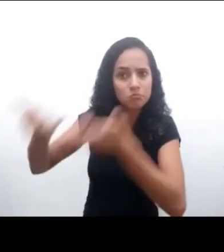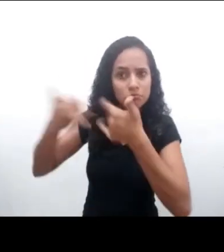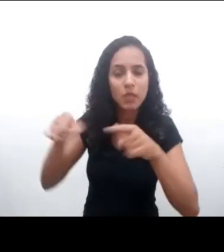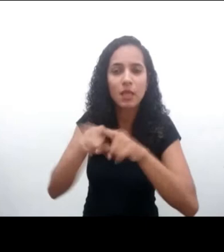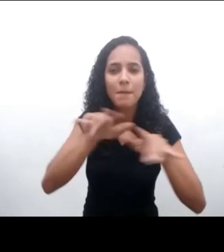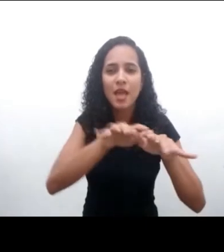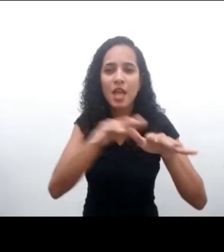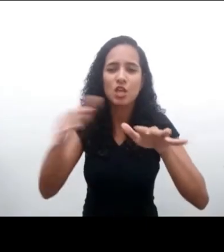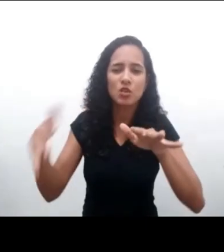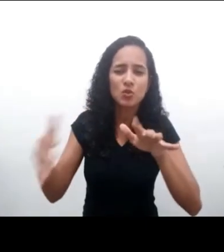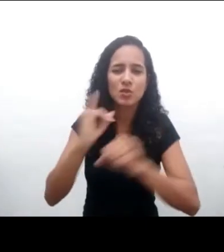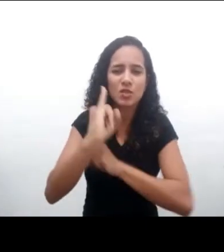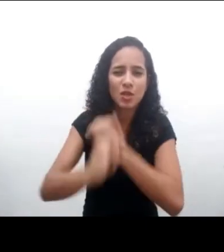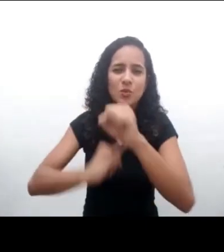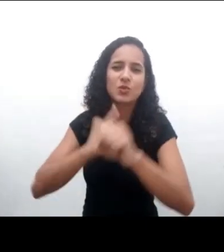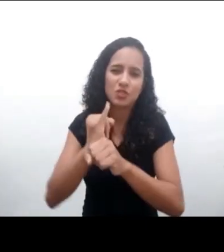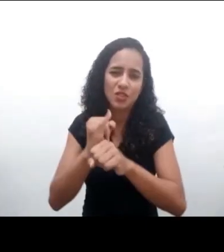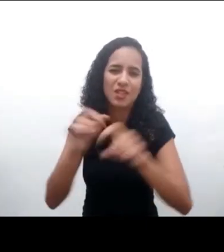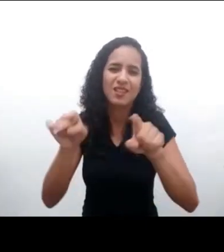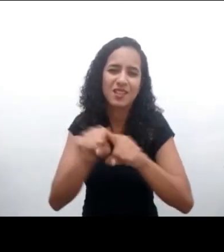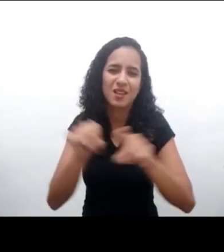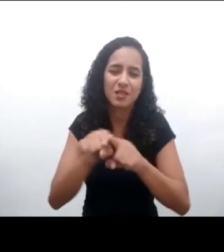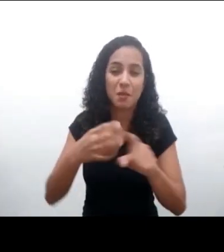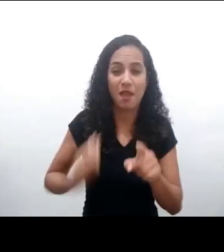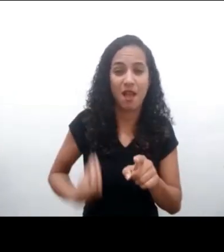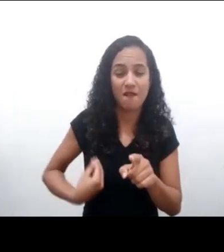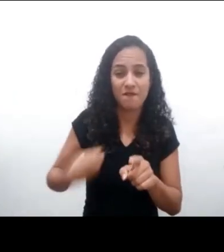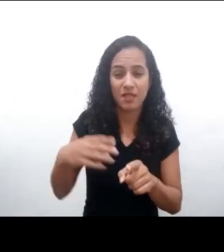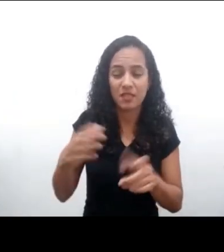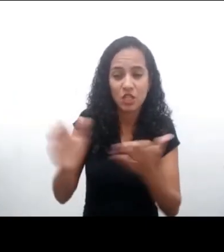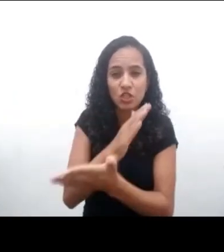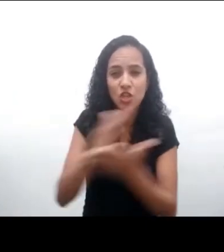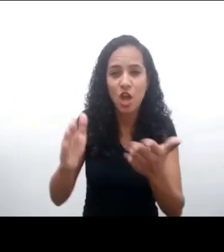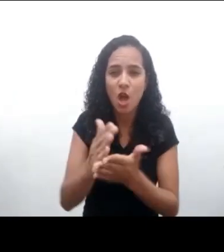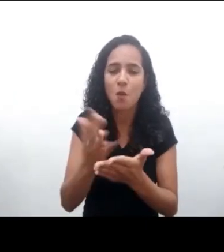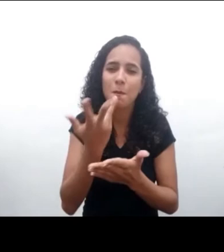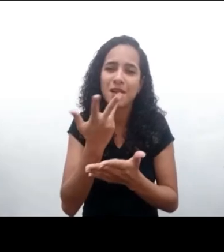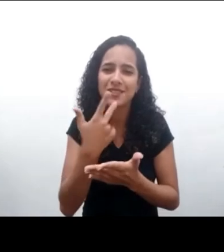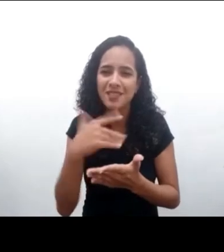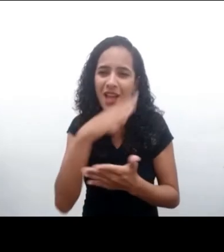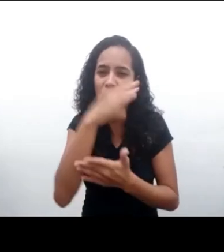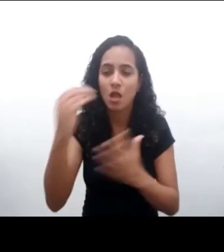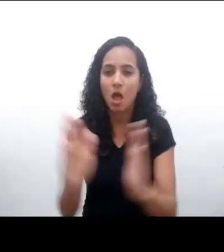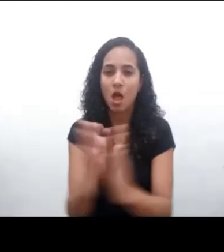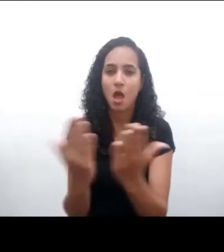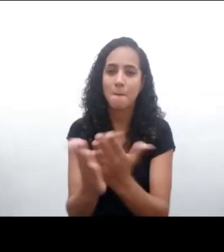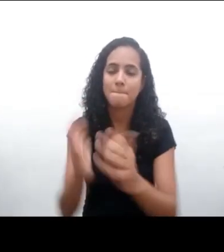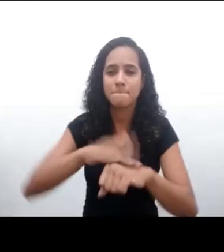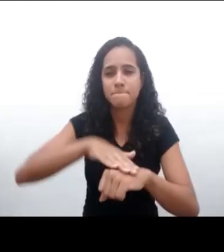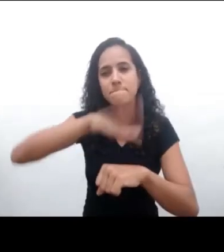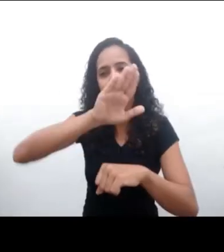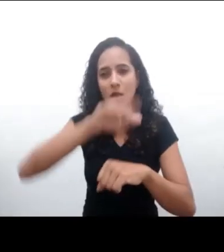Muchos hablaron de la exclusión digital y los perjuicios de esto en la vida de los más vulnerables, y en un primer momento